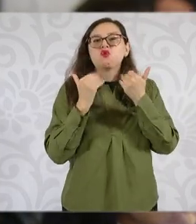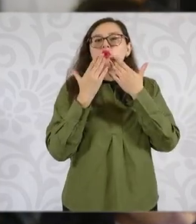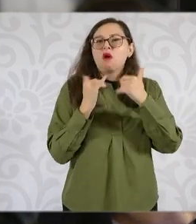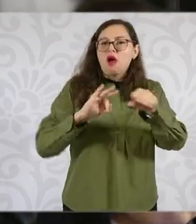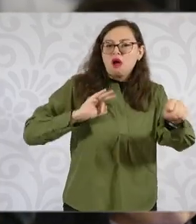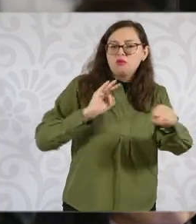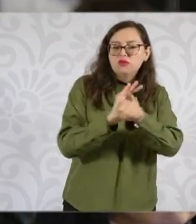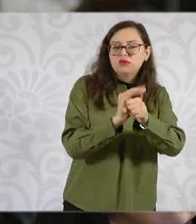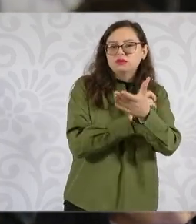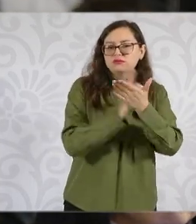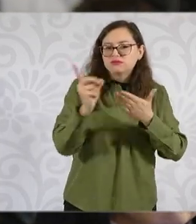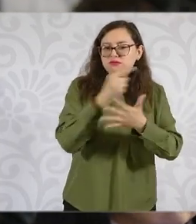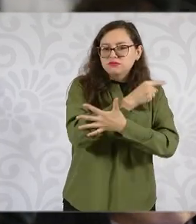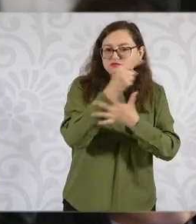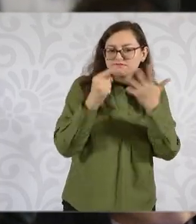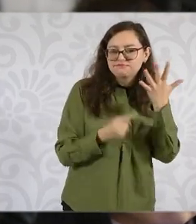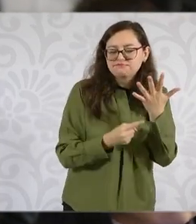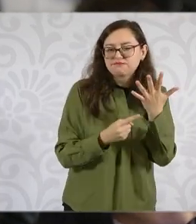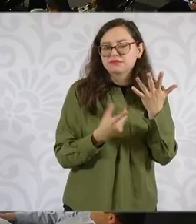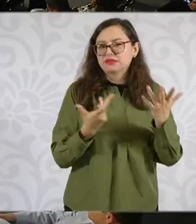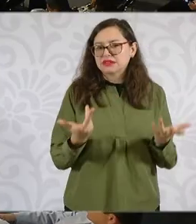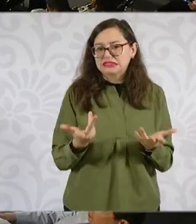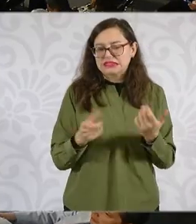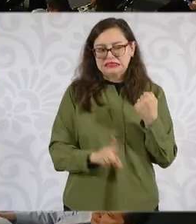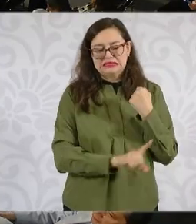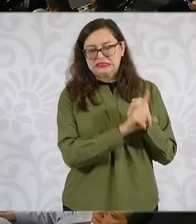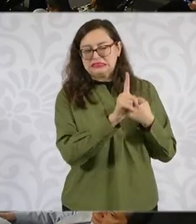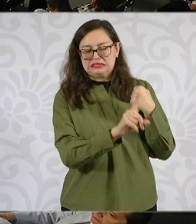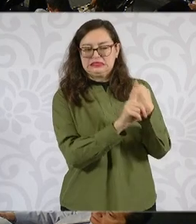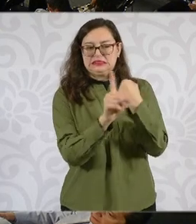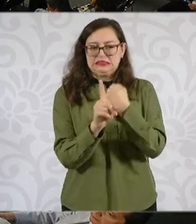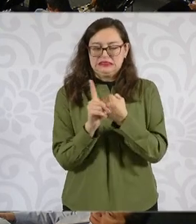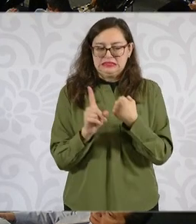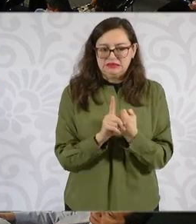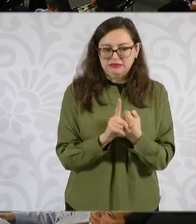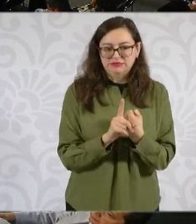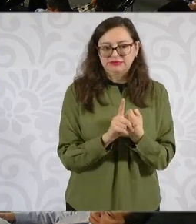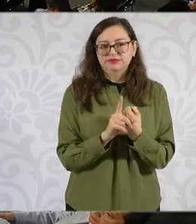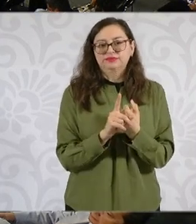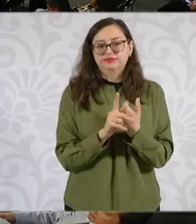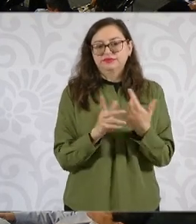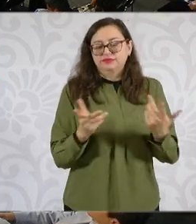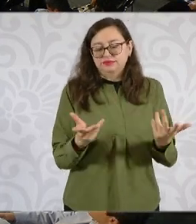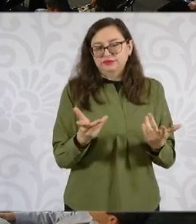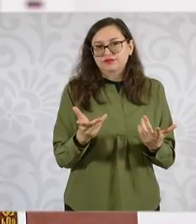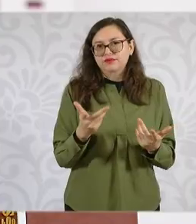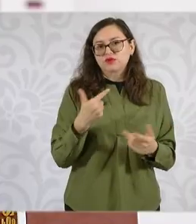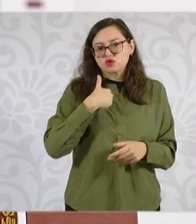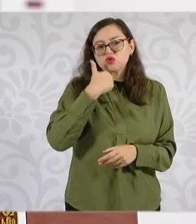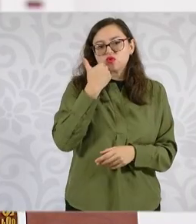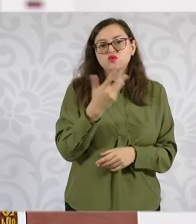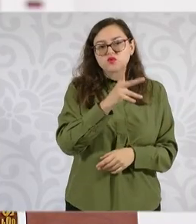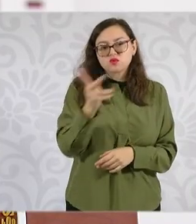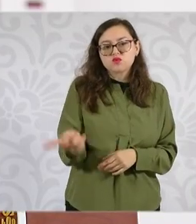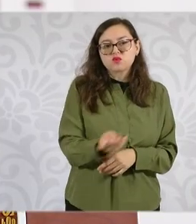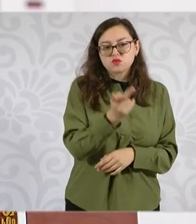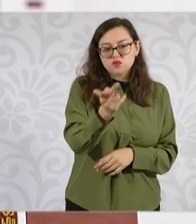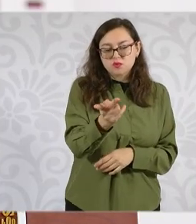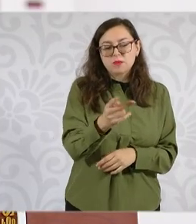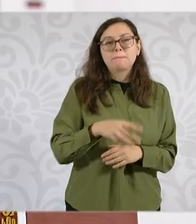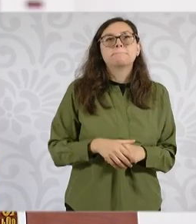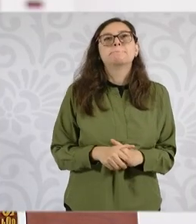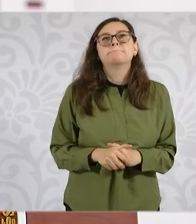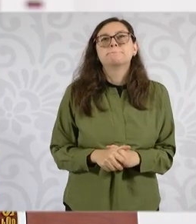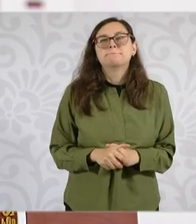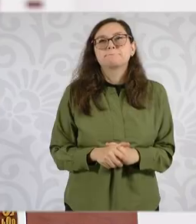muchas aristas en torno a la problemática muchas veces que se tiene y otra de esas que es a la que le quiero preguntar en este entorno y en este contexto